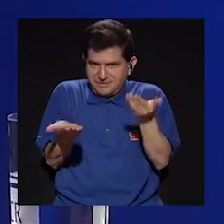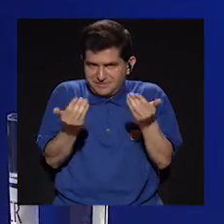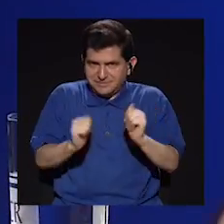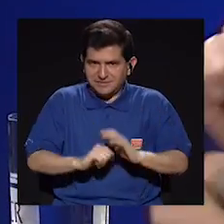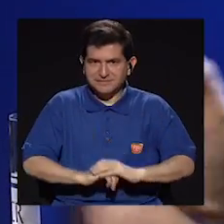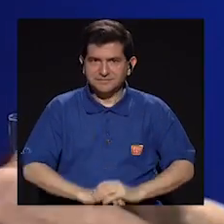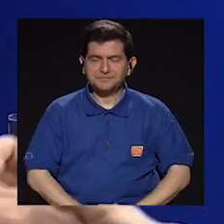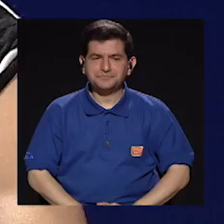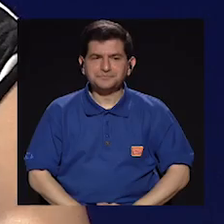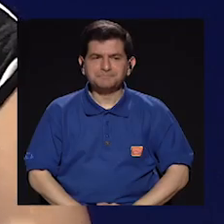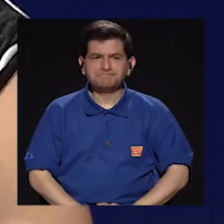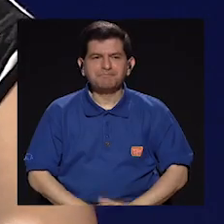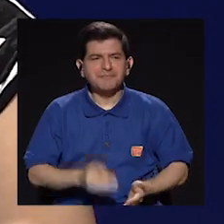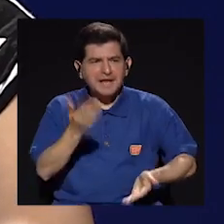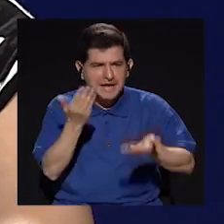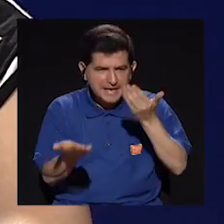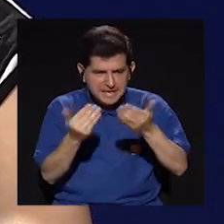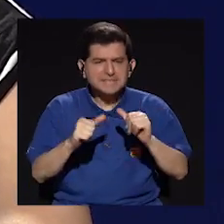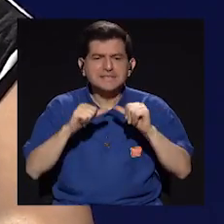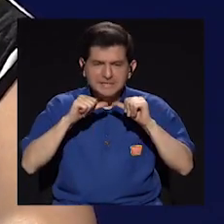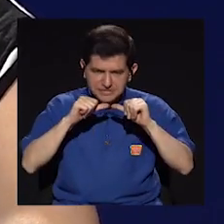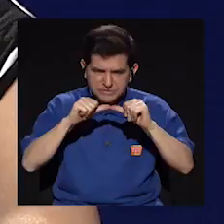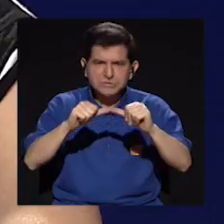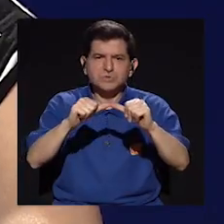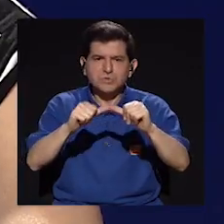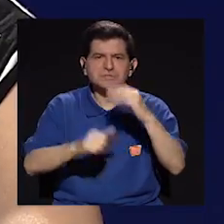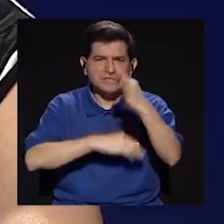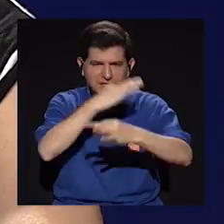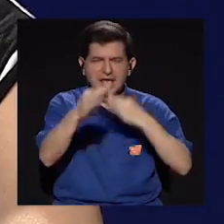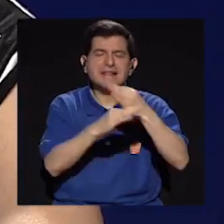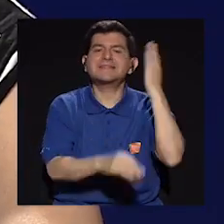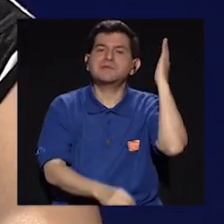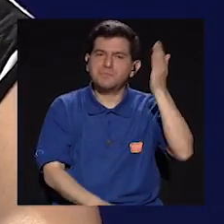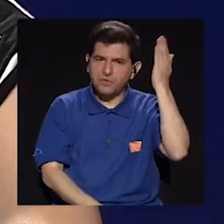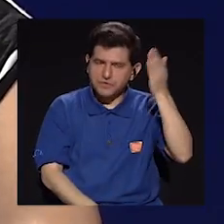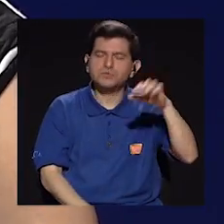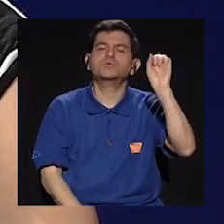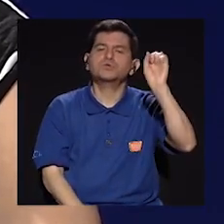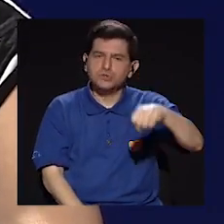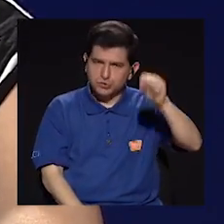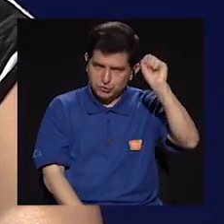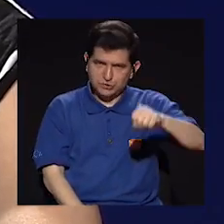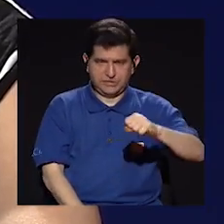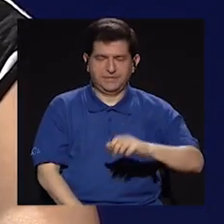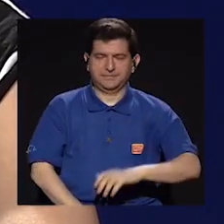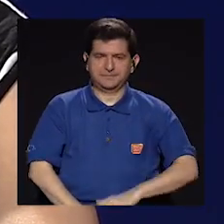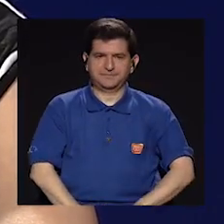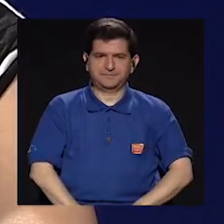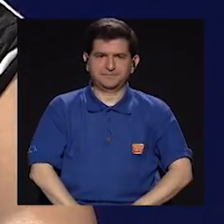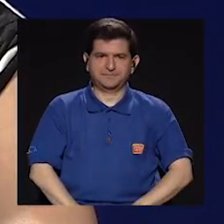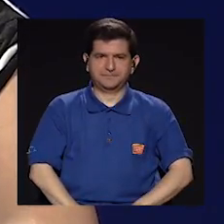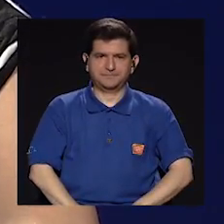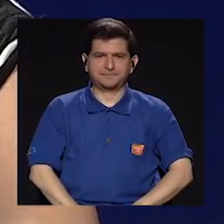Creo que tal vez es una continuación como a nivel discursivo, ¿verdad? Como,